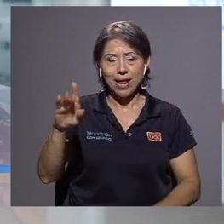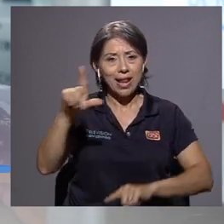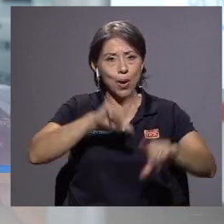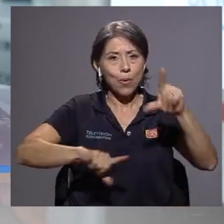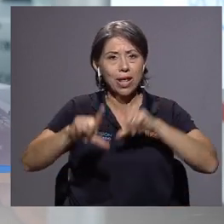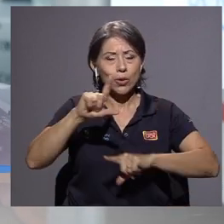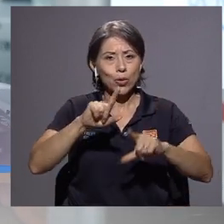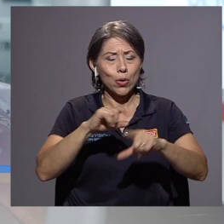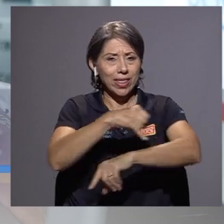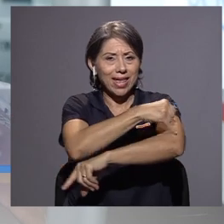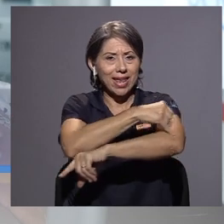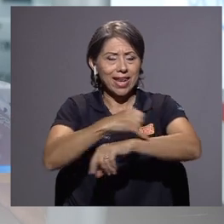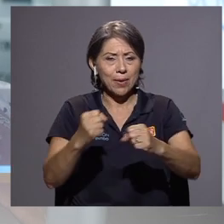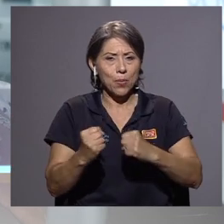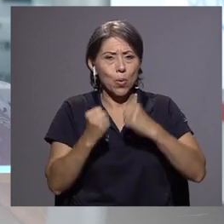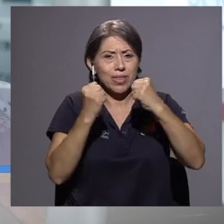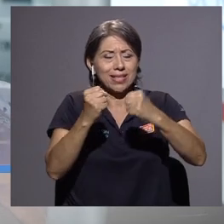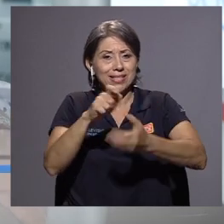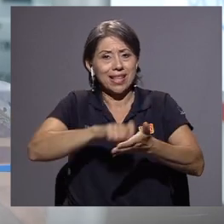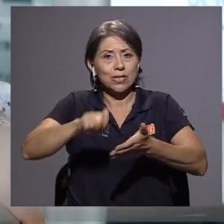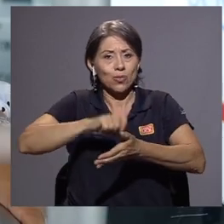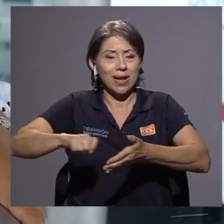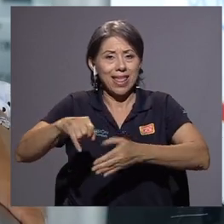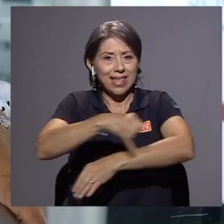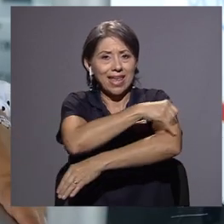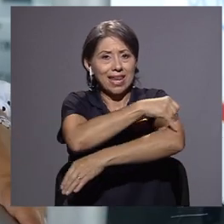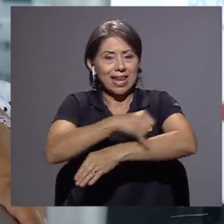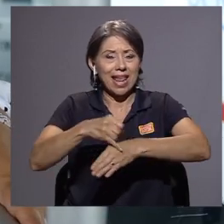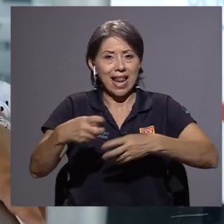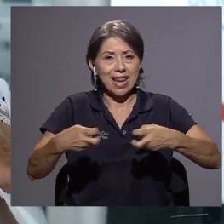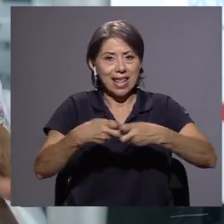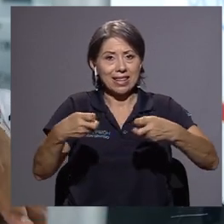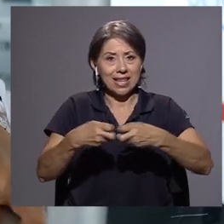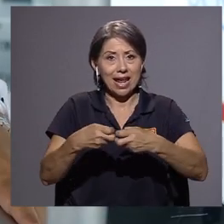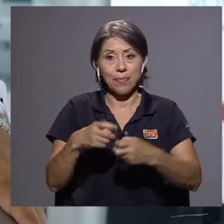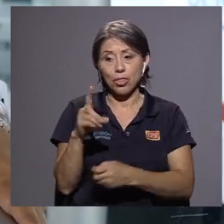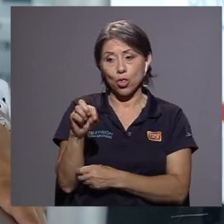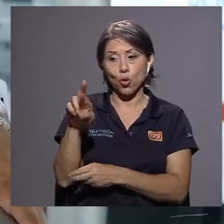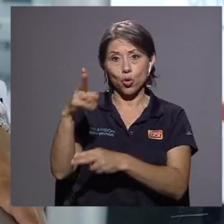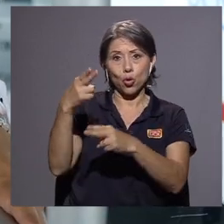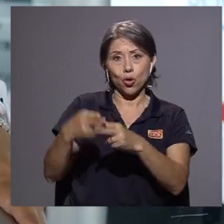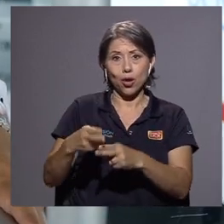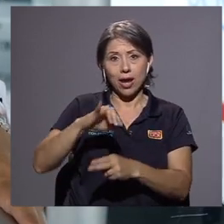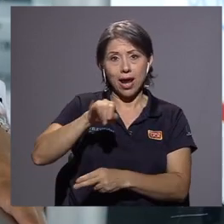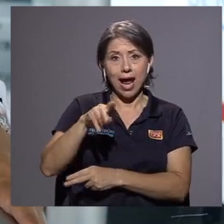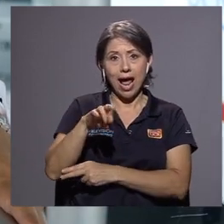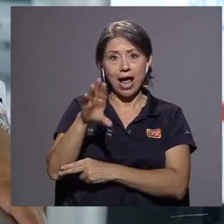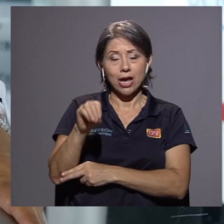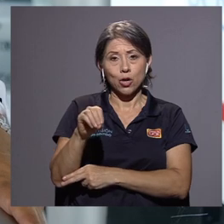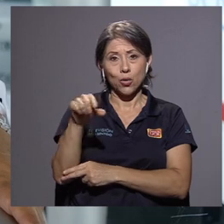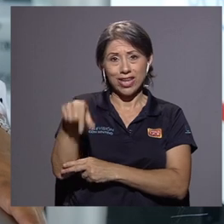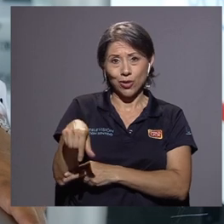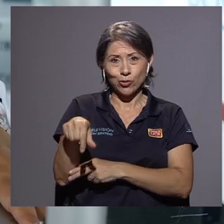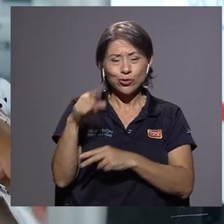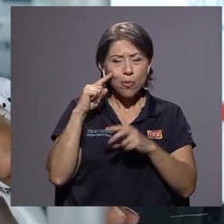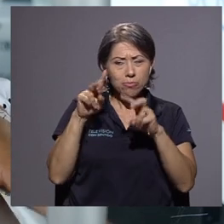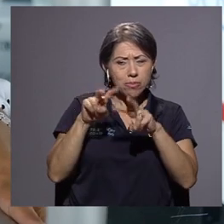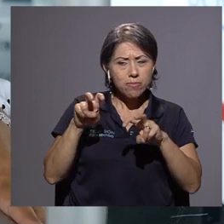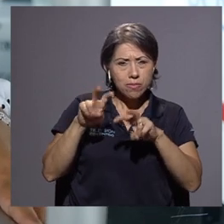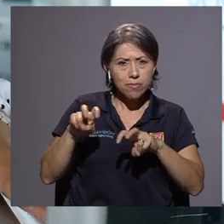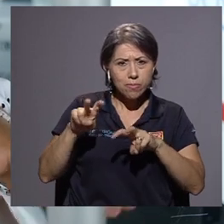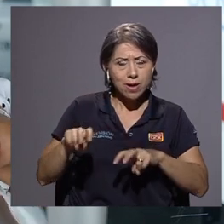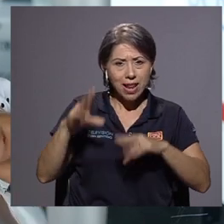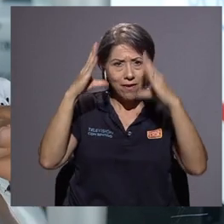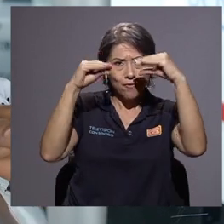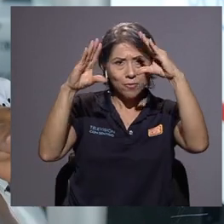Potencia de la Escuela de Ingeniería Eléctrica. Propiamente el doctor Jairo Quirós tiene a cargo la actividad del monitoreo de la información. Para esto